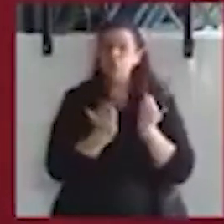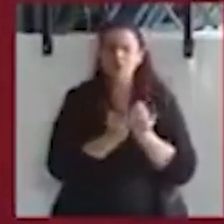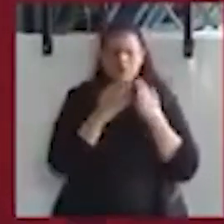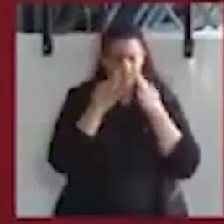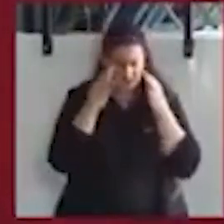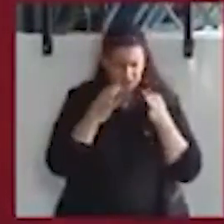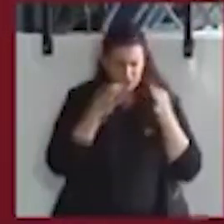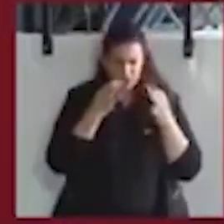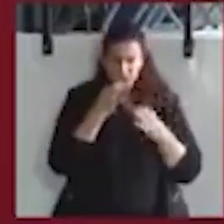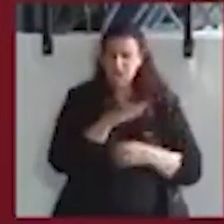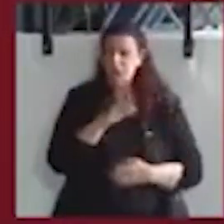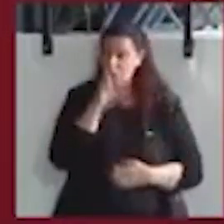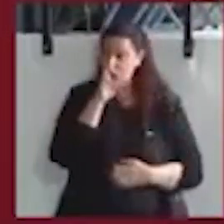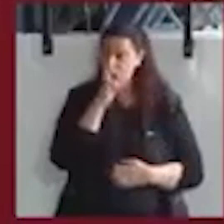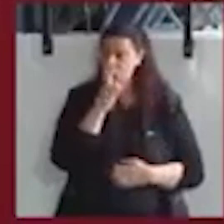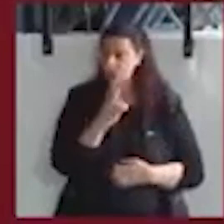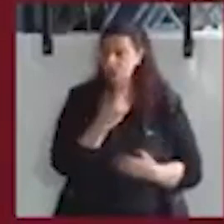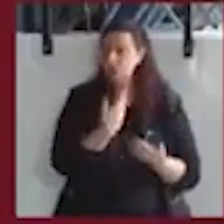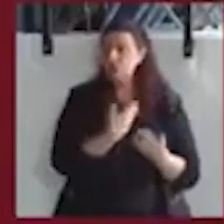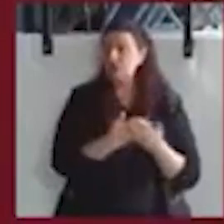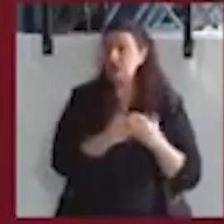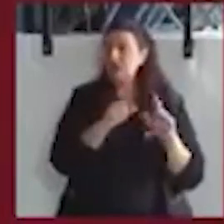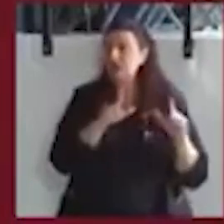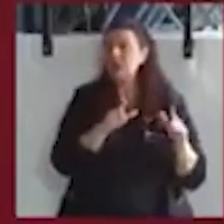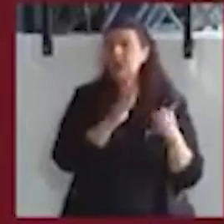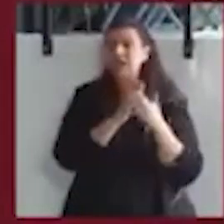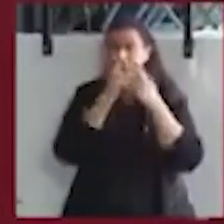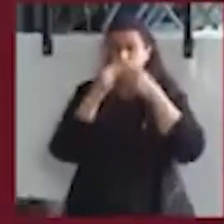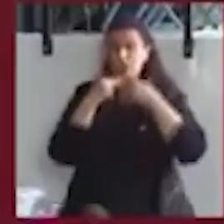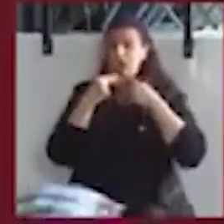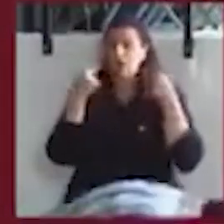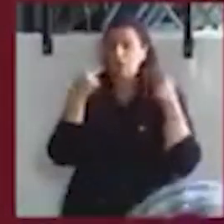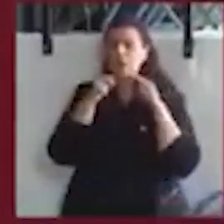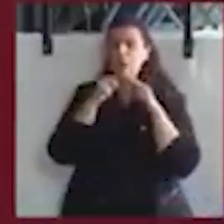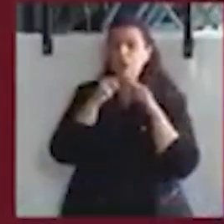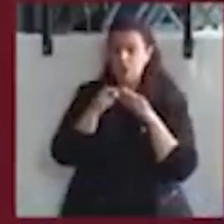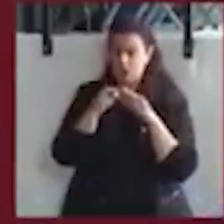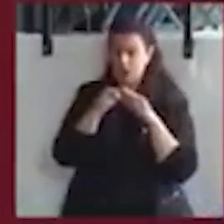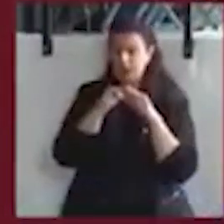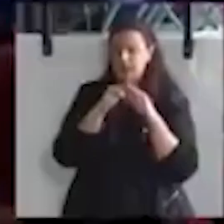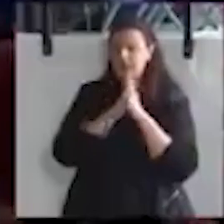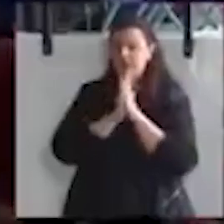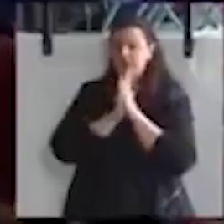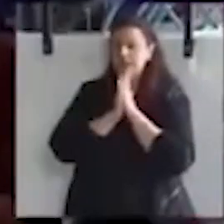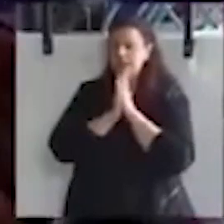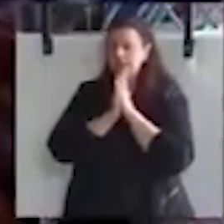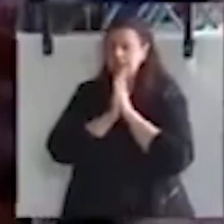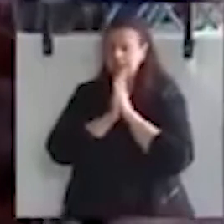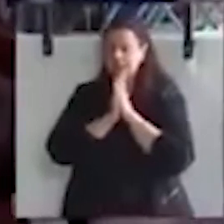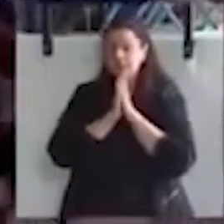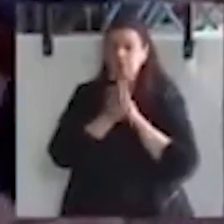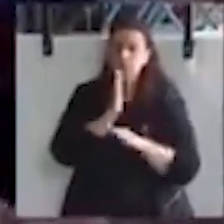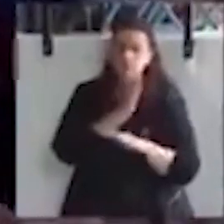y aquellos niños de 2 años tengan garantizada una escuela pública para poder ser educados desde esas